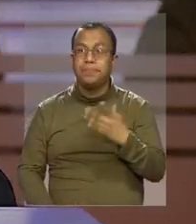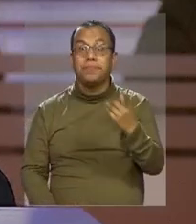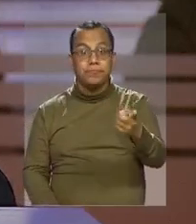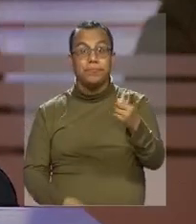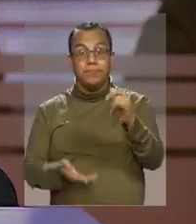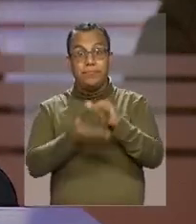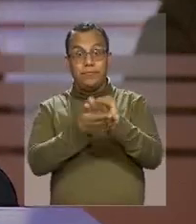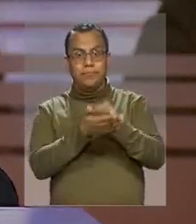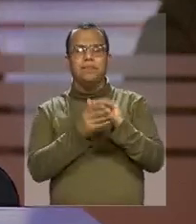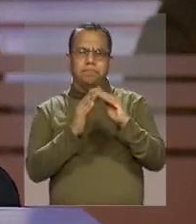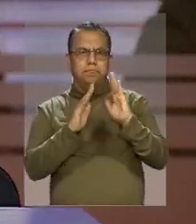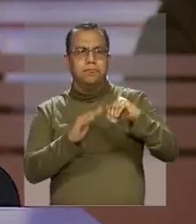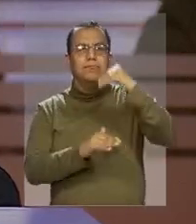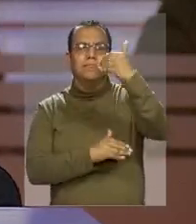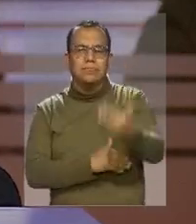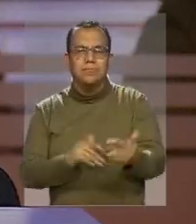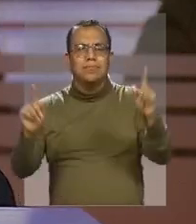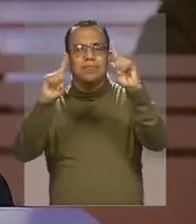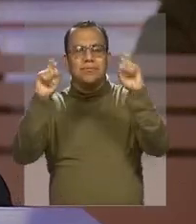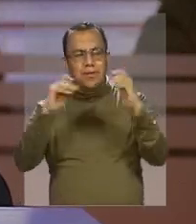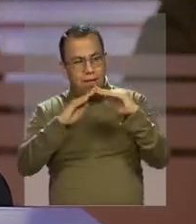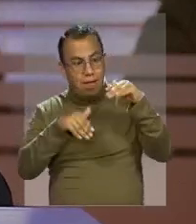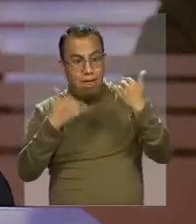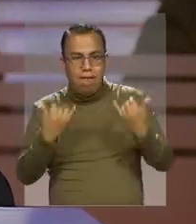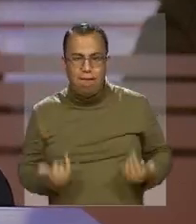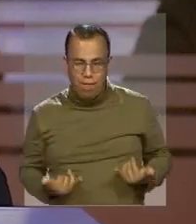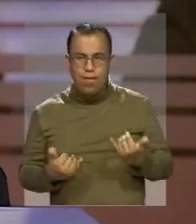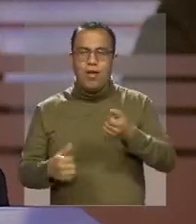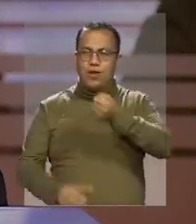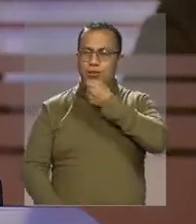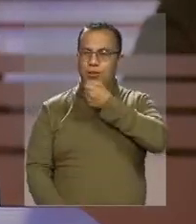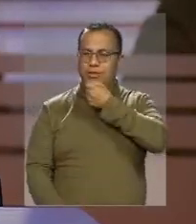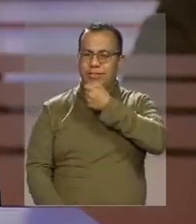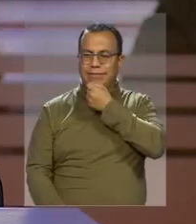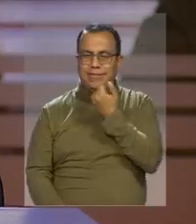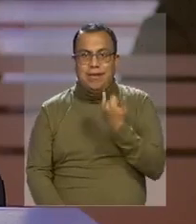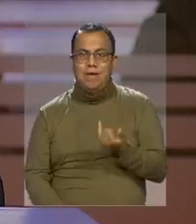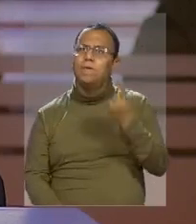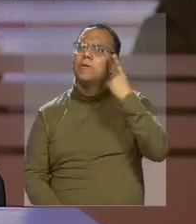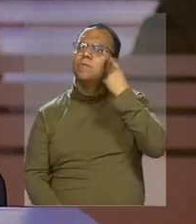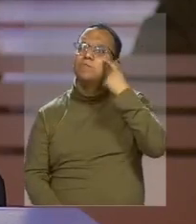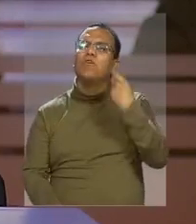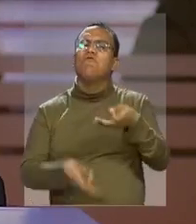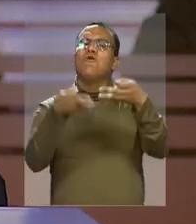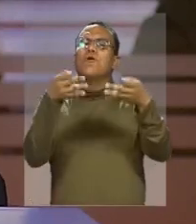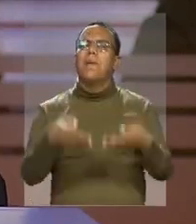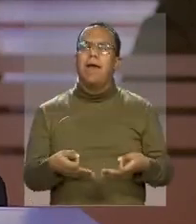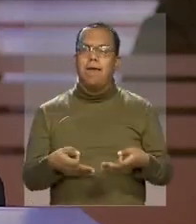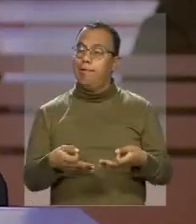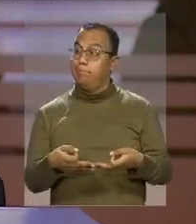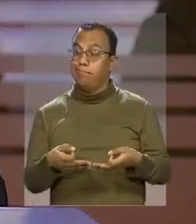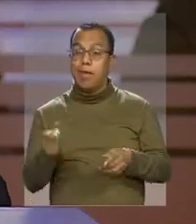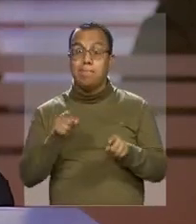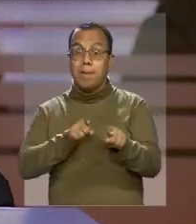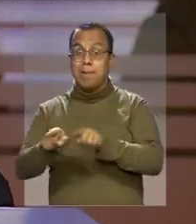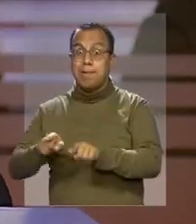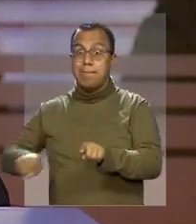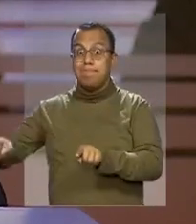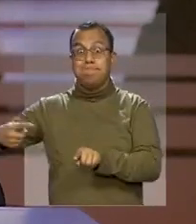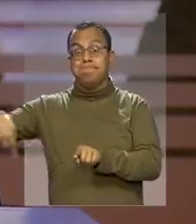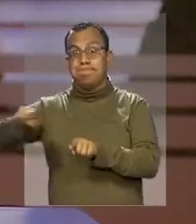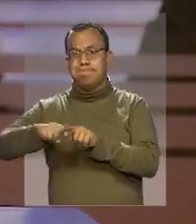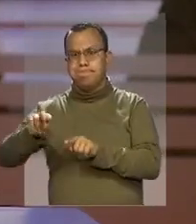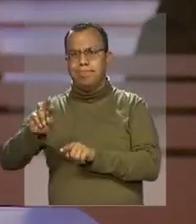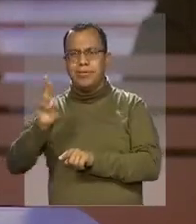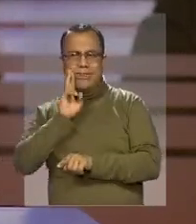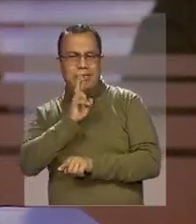Anticipa, será tema de conversación más adelantito después de las noticias, el reto de la formalización de estos miles y miles de